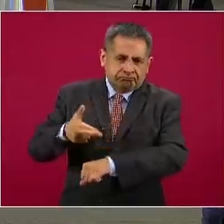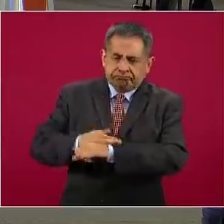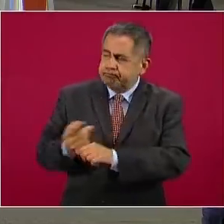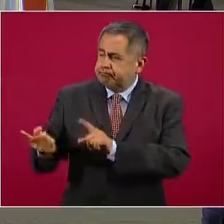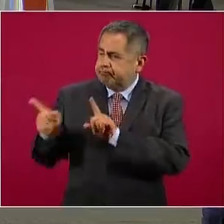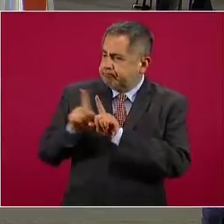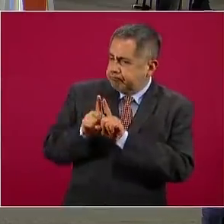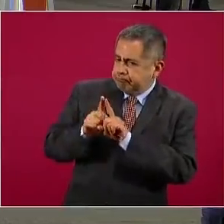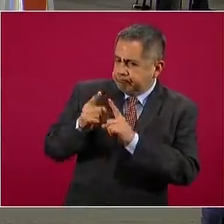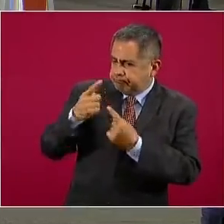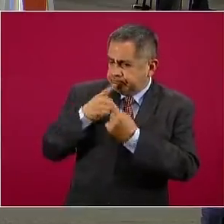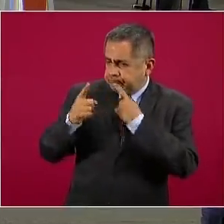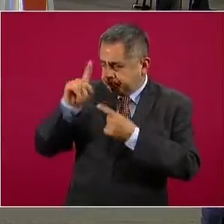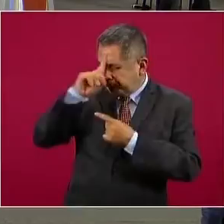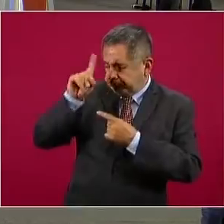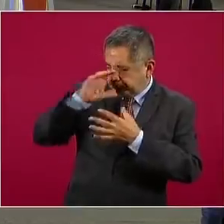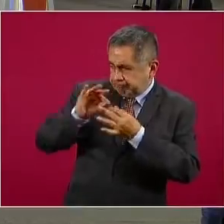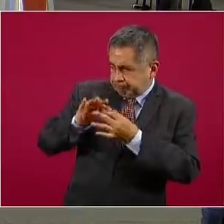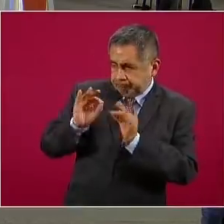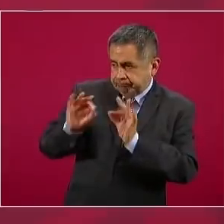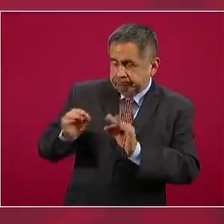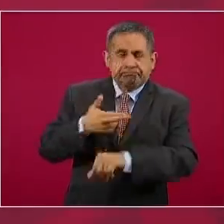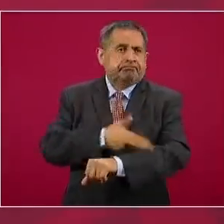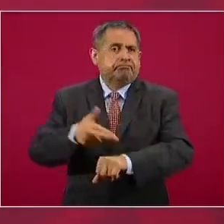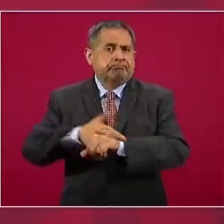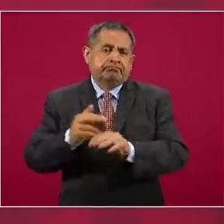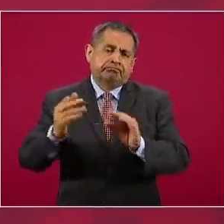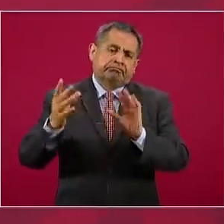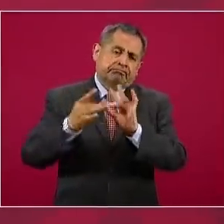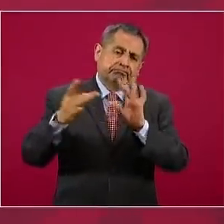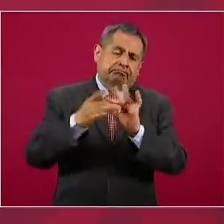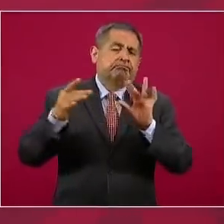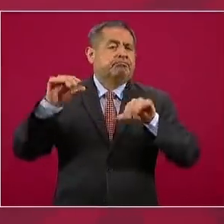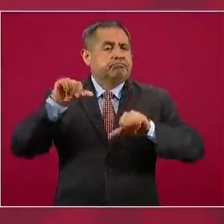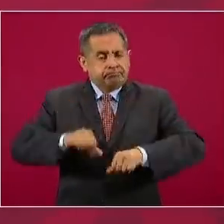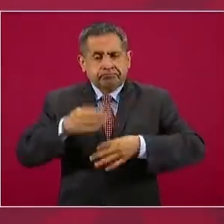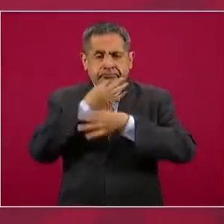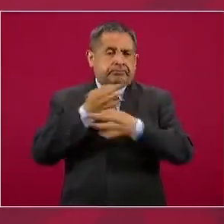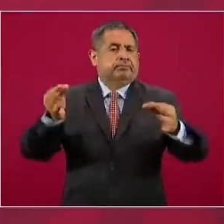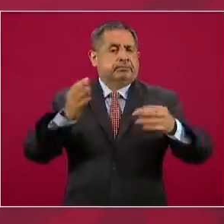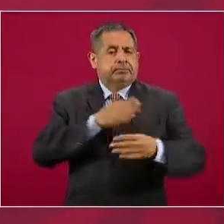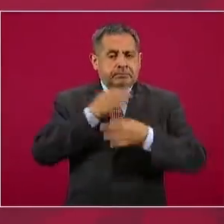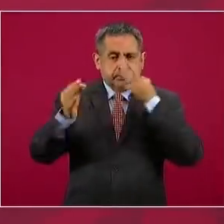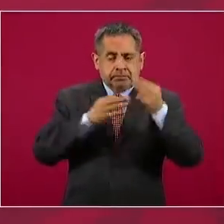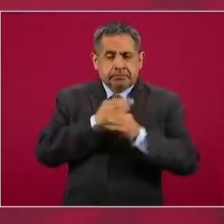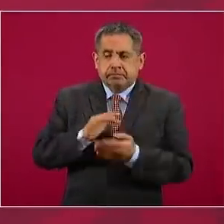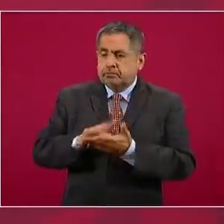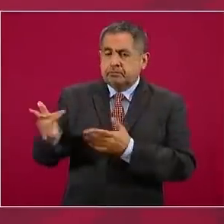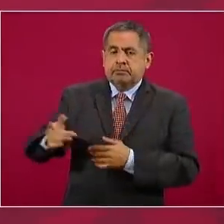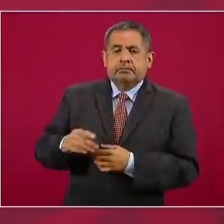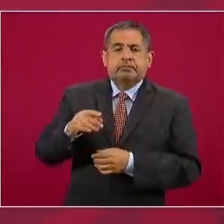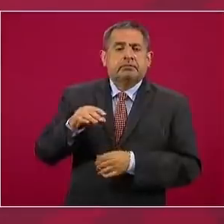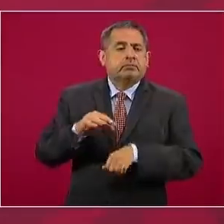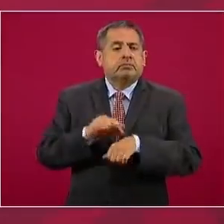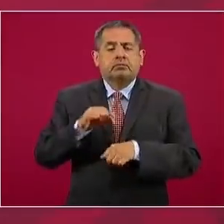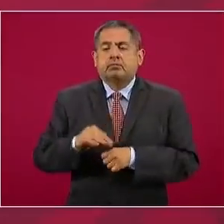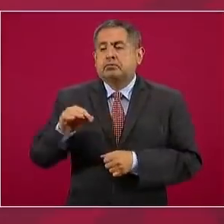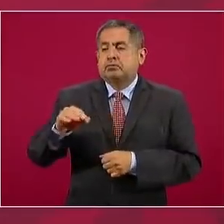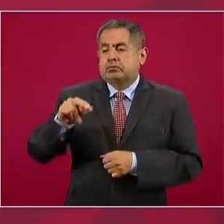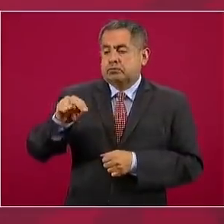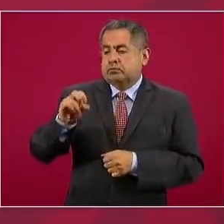apoyo y asistencia sería imposible el día de hoy dar esta noticia, especialmente a COFEPRIS, al doctor Novello y a su equipo